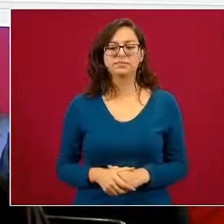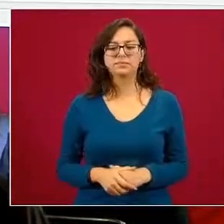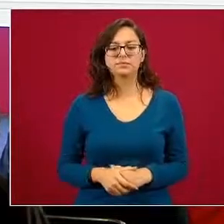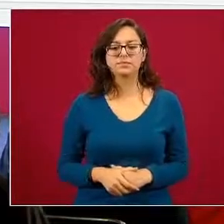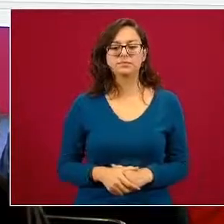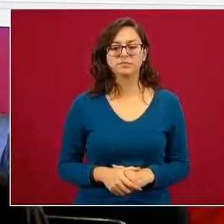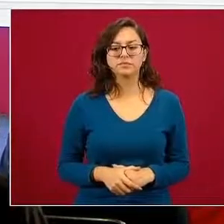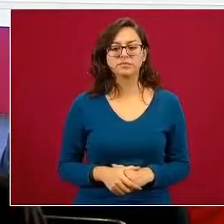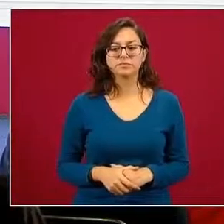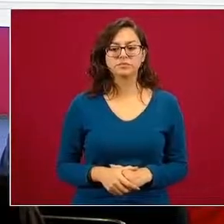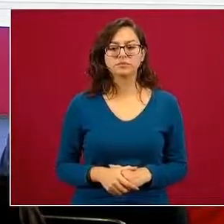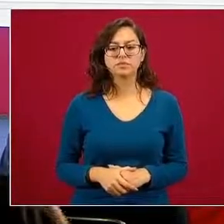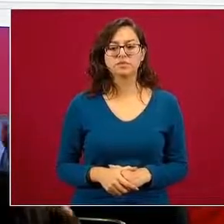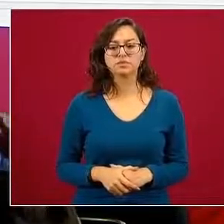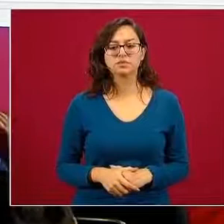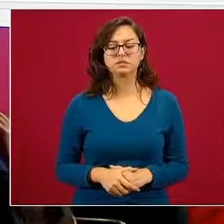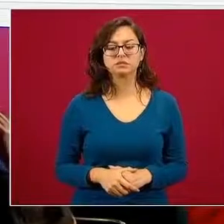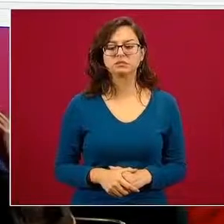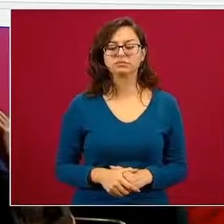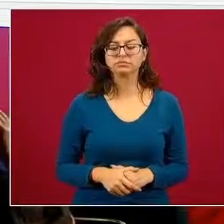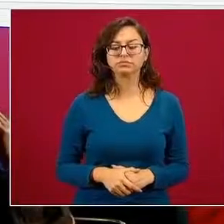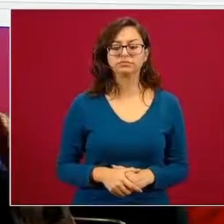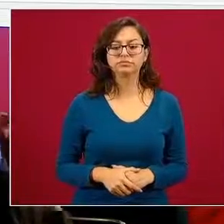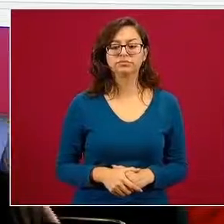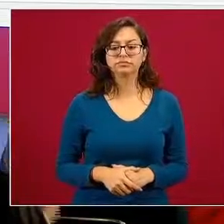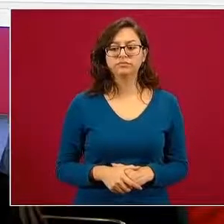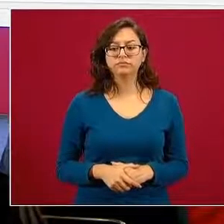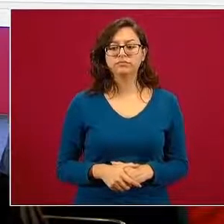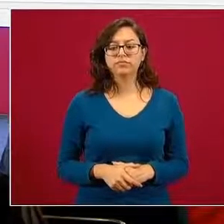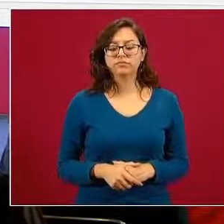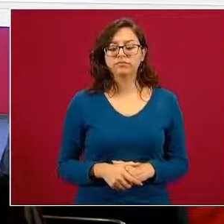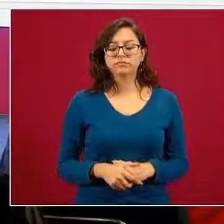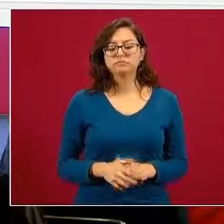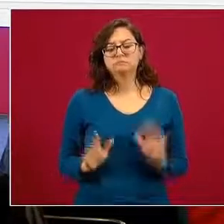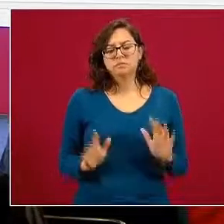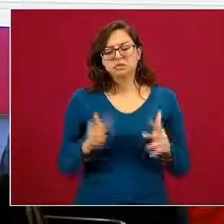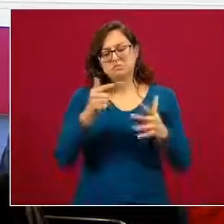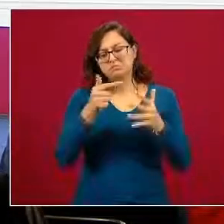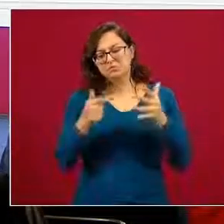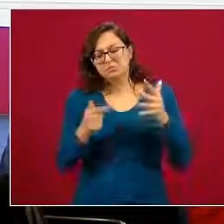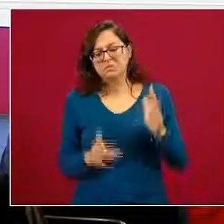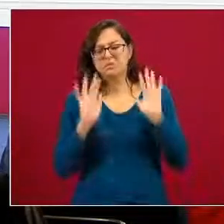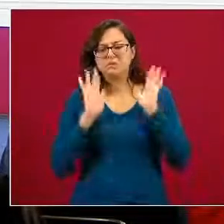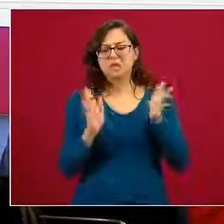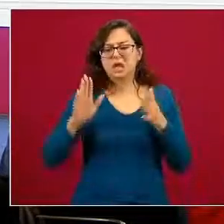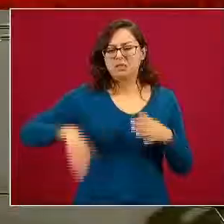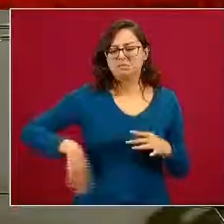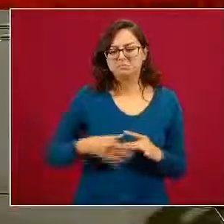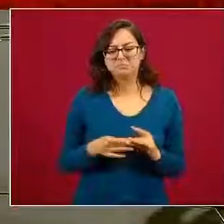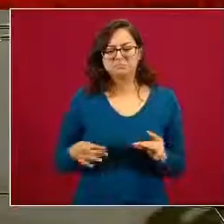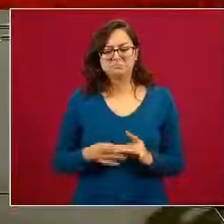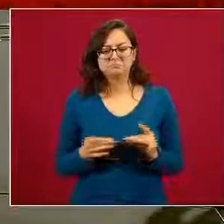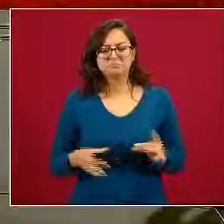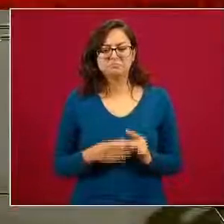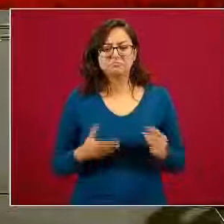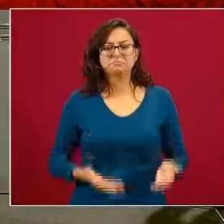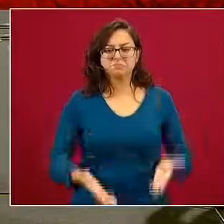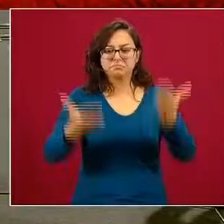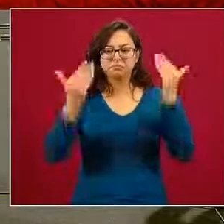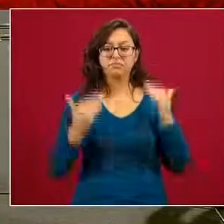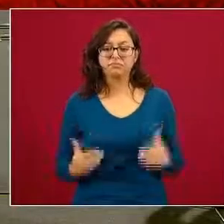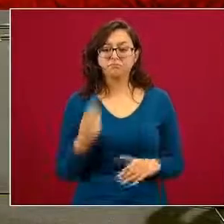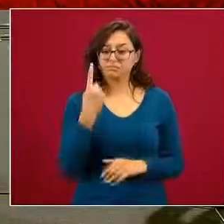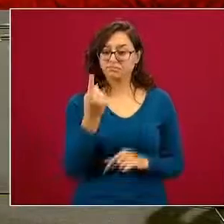y en otros aspectos ya fueron mencionados yo no quería mencionar más de eso la siguiente solamente enfatizar un punto